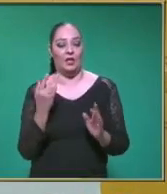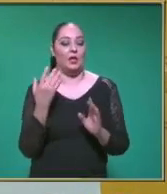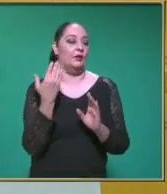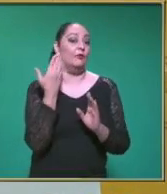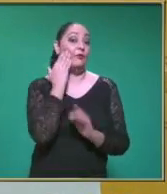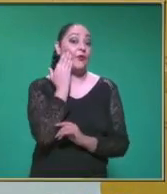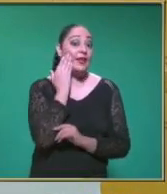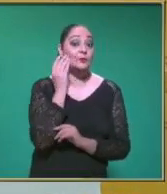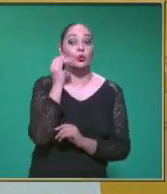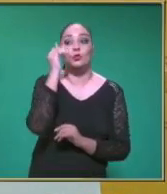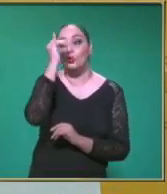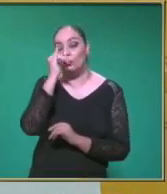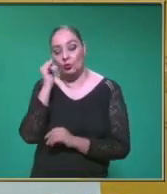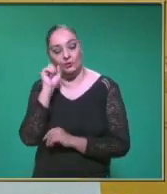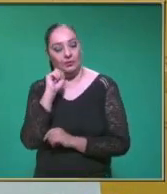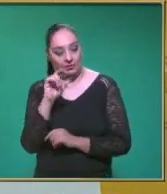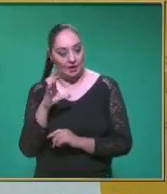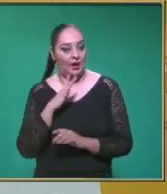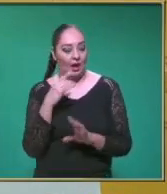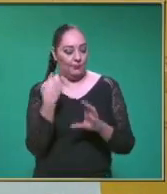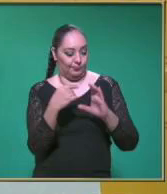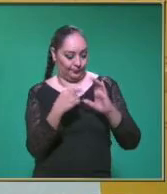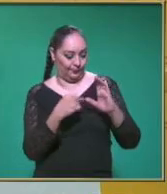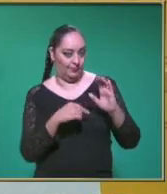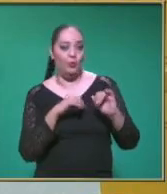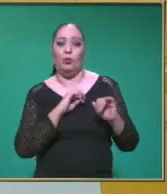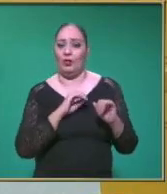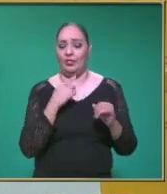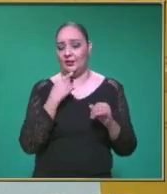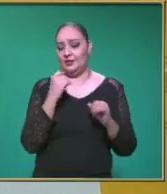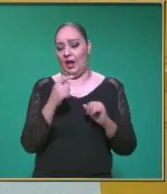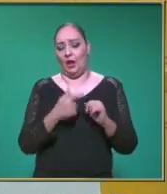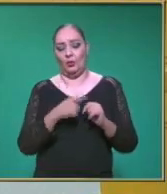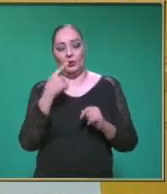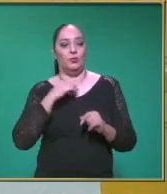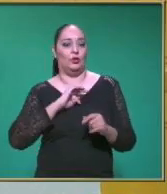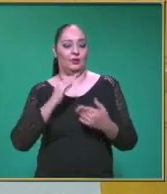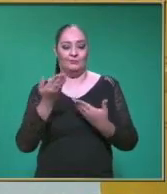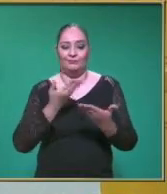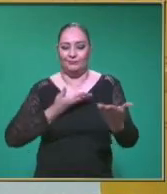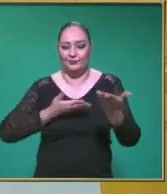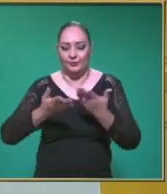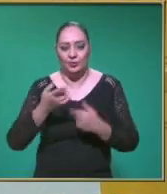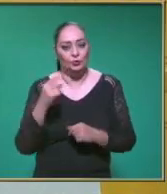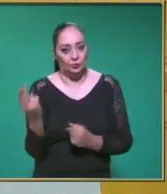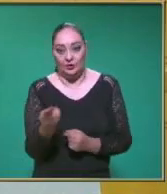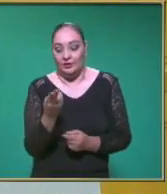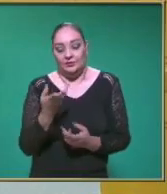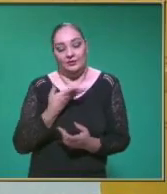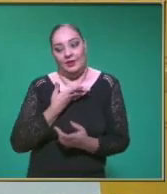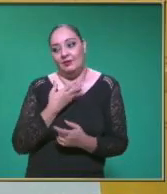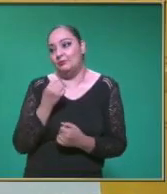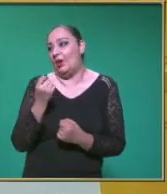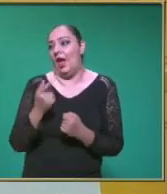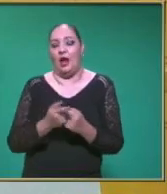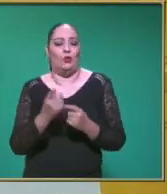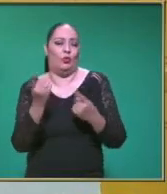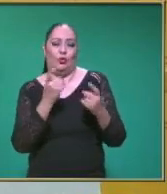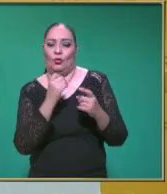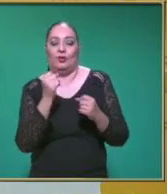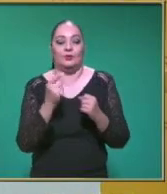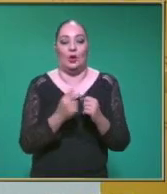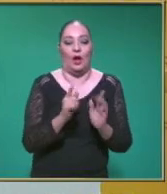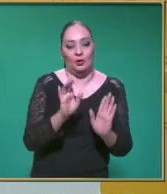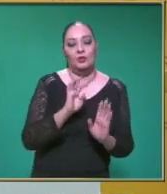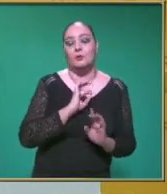O como Facebook En las redes sociales Para hacer la interacción Y los comentarios Que ustedes están Las participaciones Que están haciendo